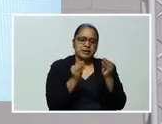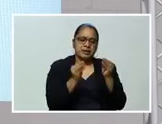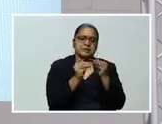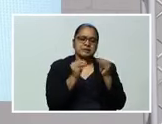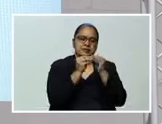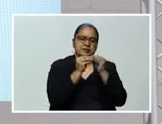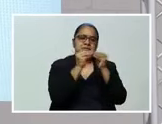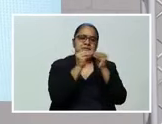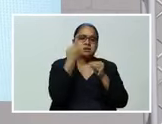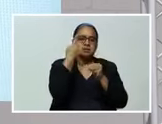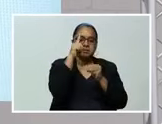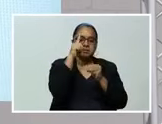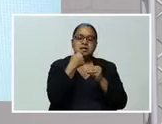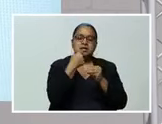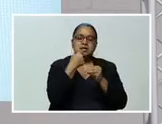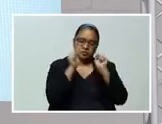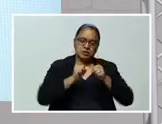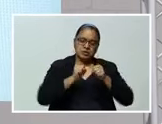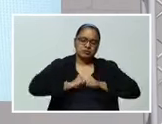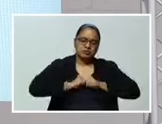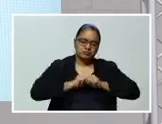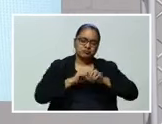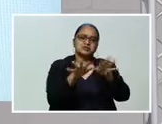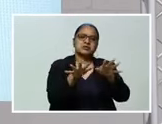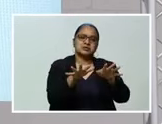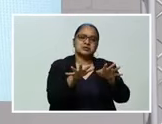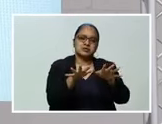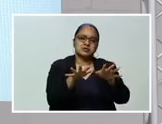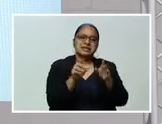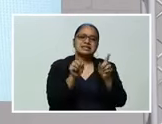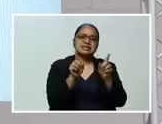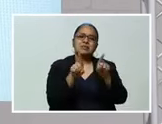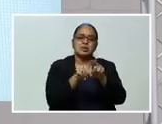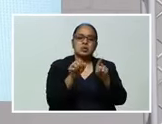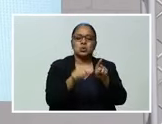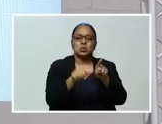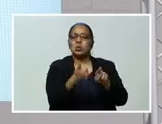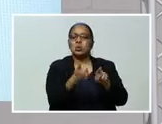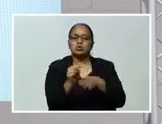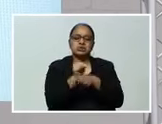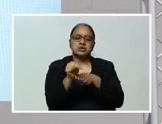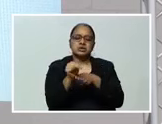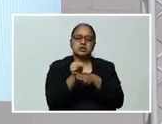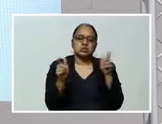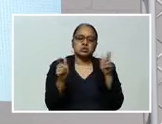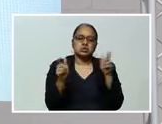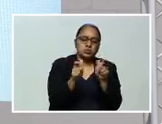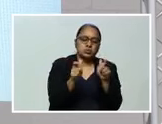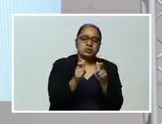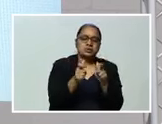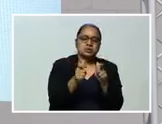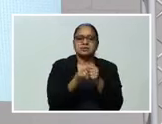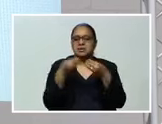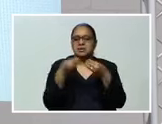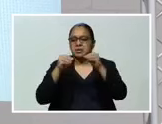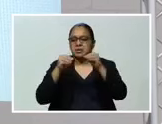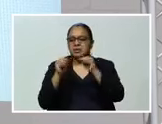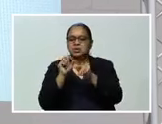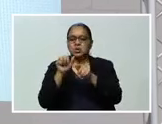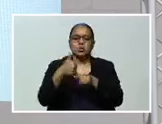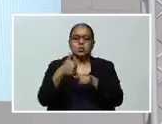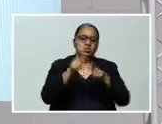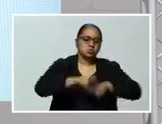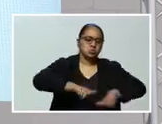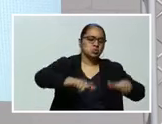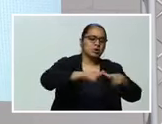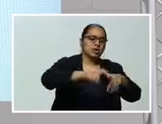abastecer a nuestro país También hay una serie De pequeños negocios Y también muchos negocios Ambulantes En todo lo que es